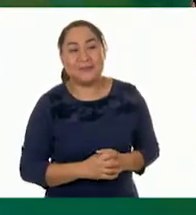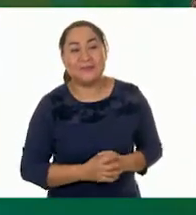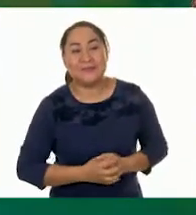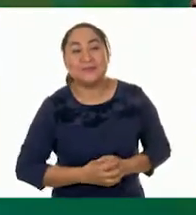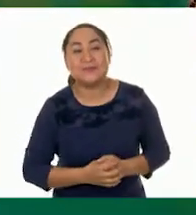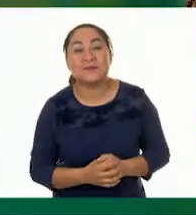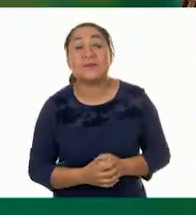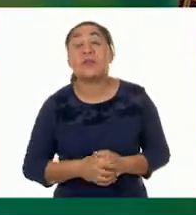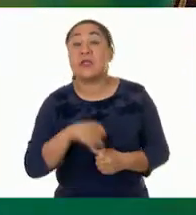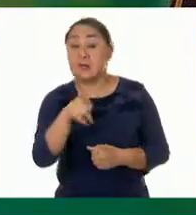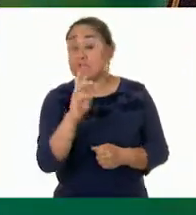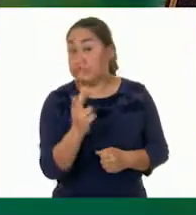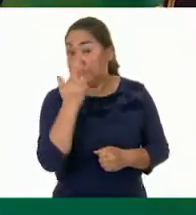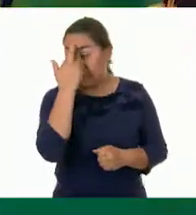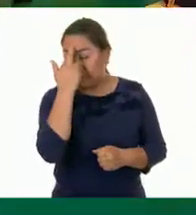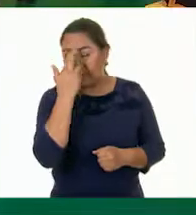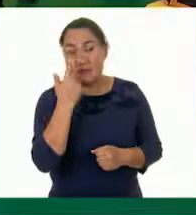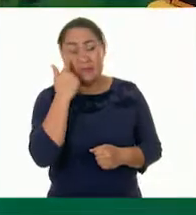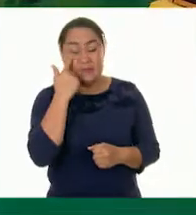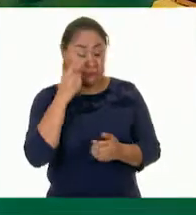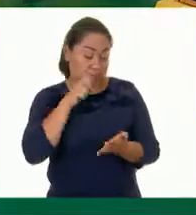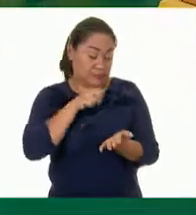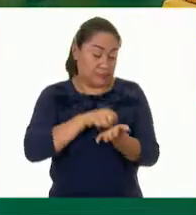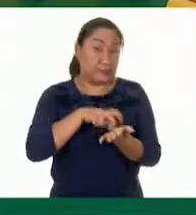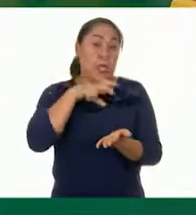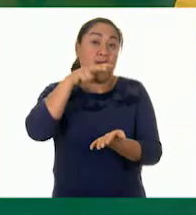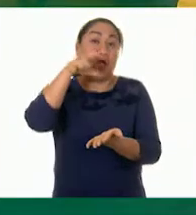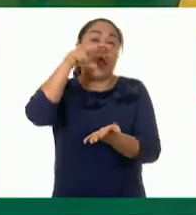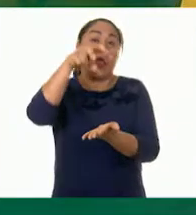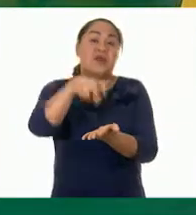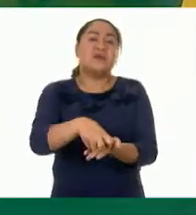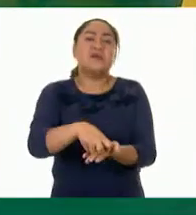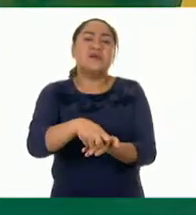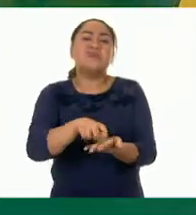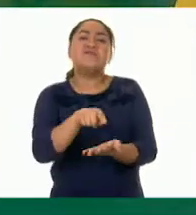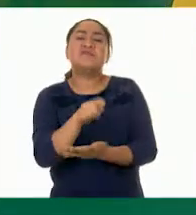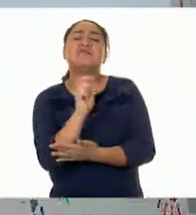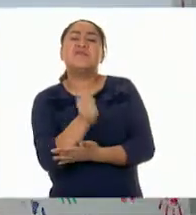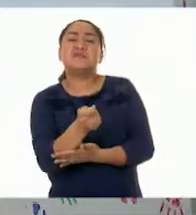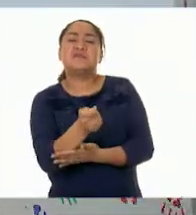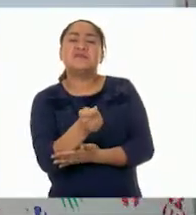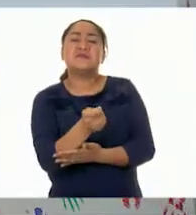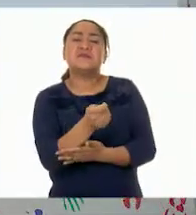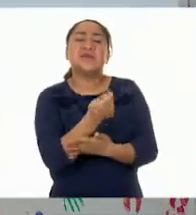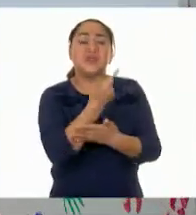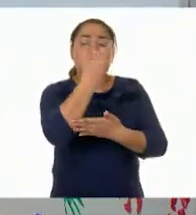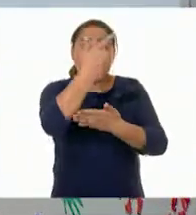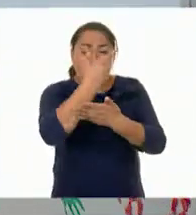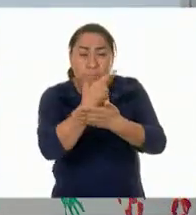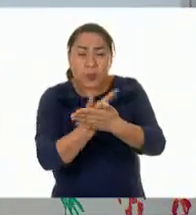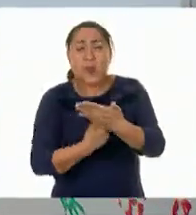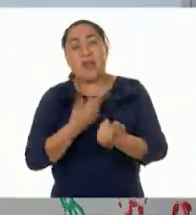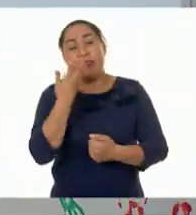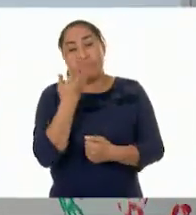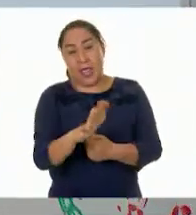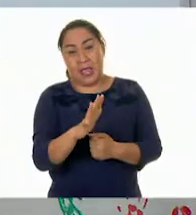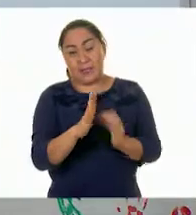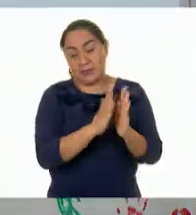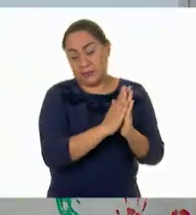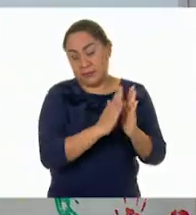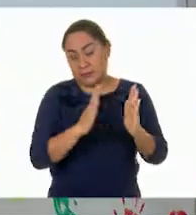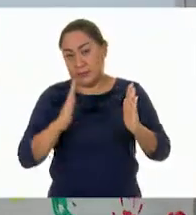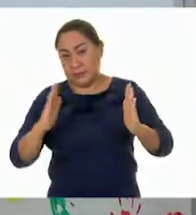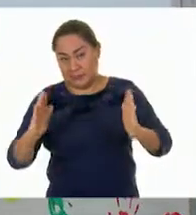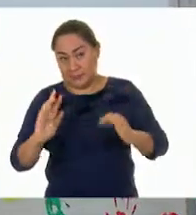Recuerden que entonces los saltos grandes representan diez. Y entonces aquí teníamos